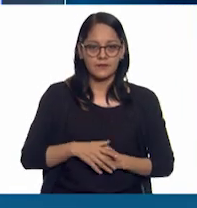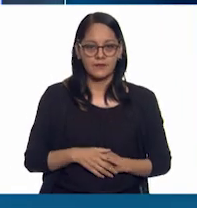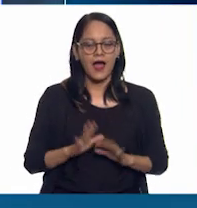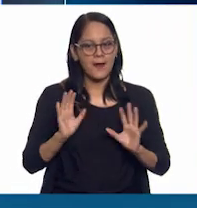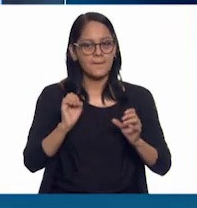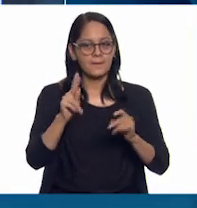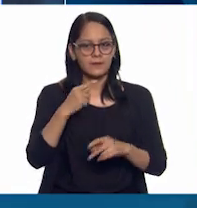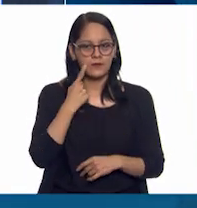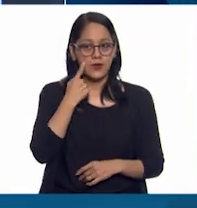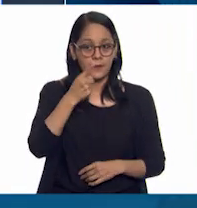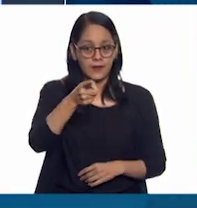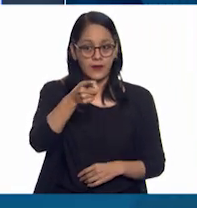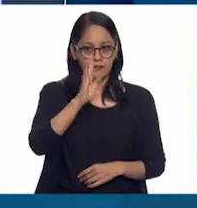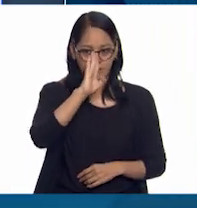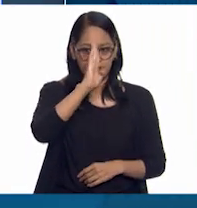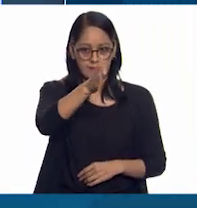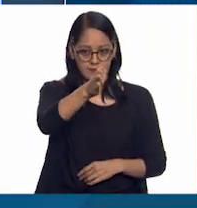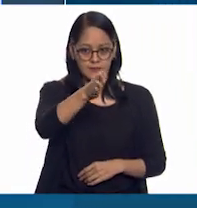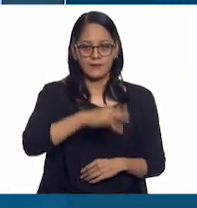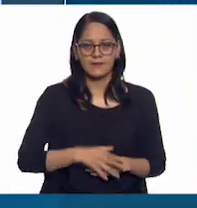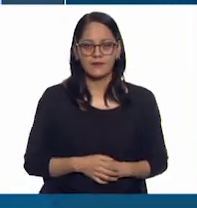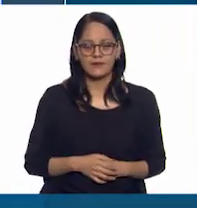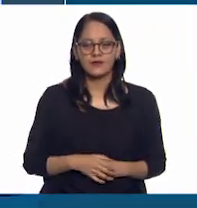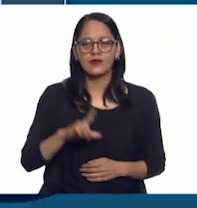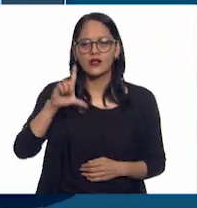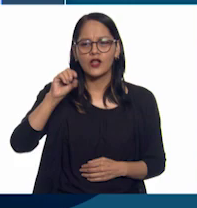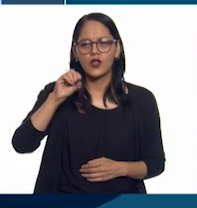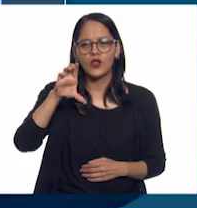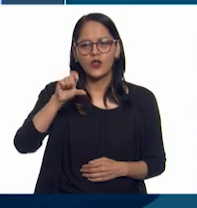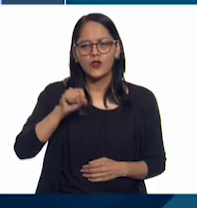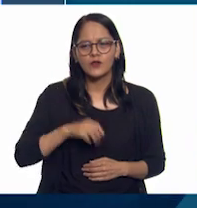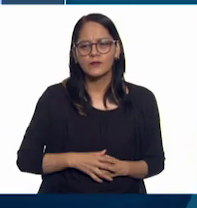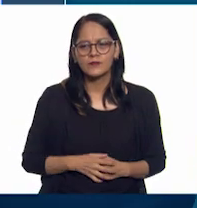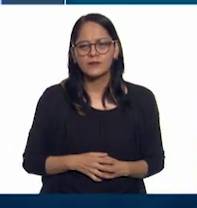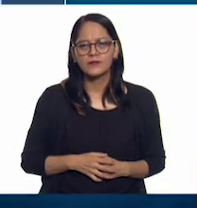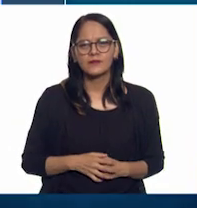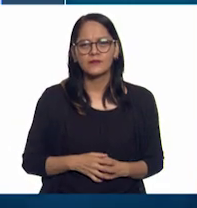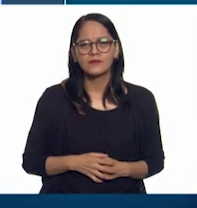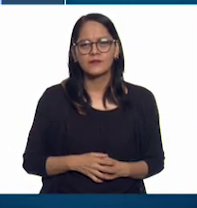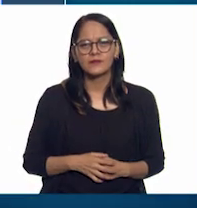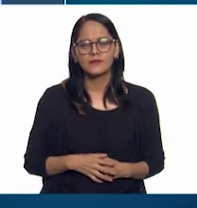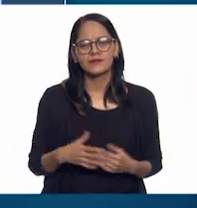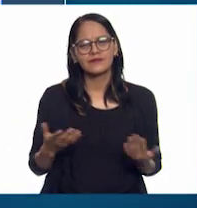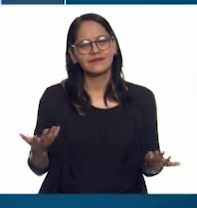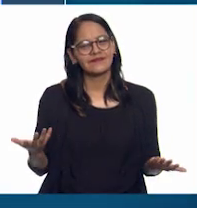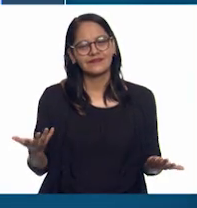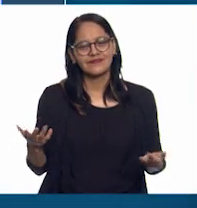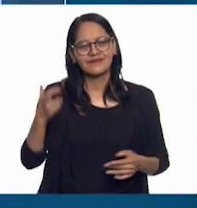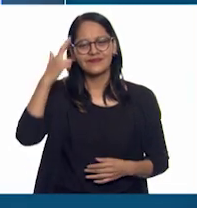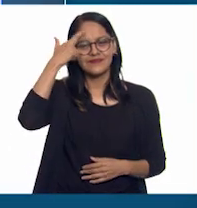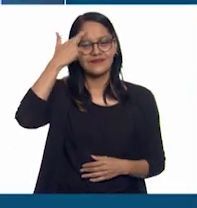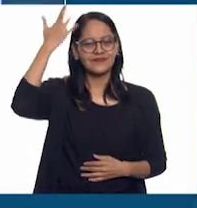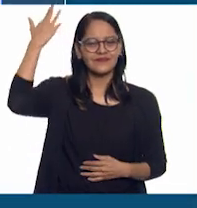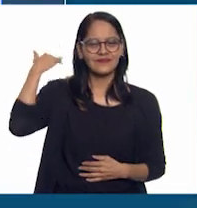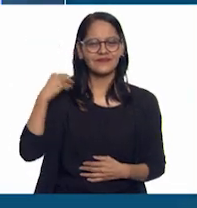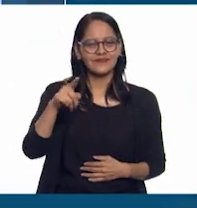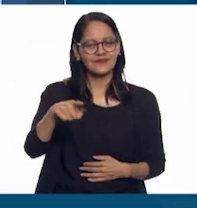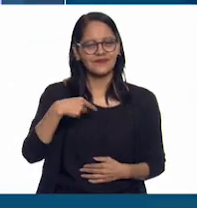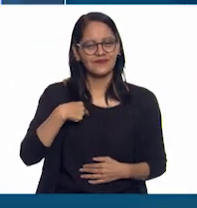entonces te veo a ti. Lolo, ¿cómo nos conocimos?